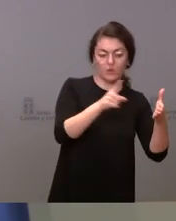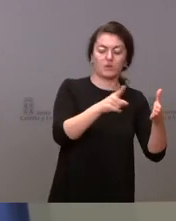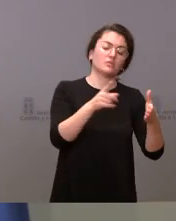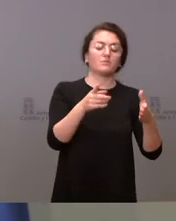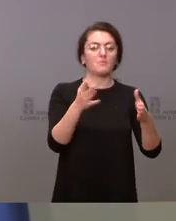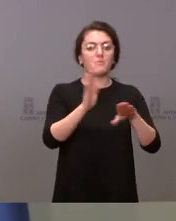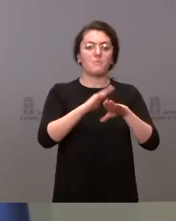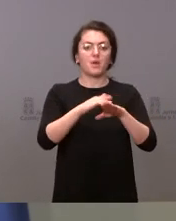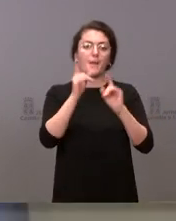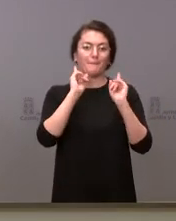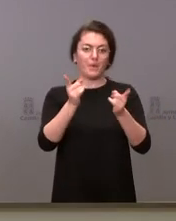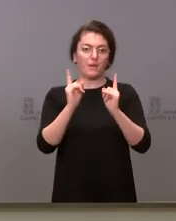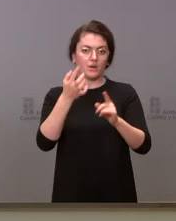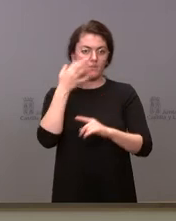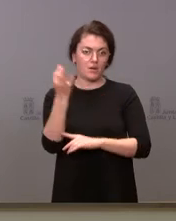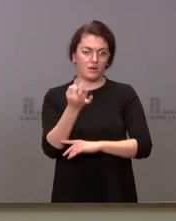más.